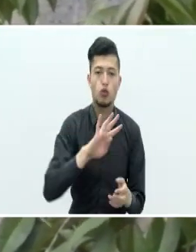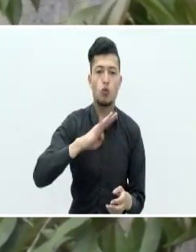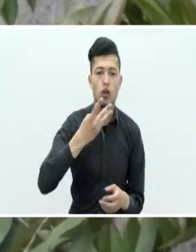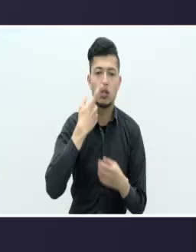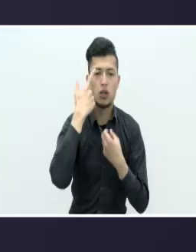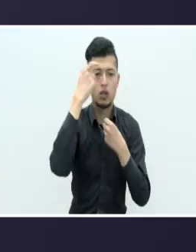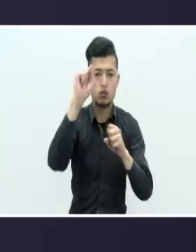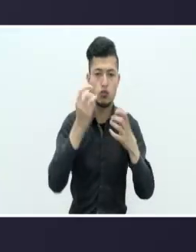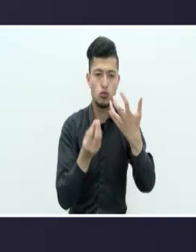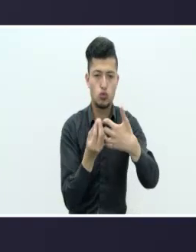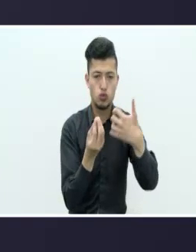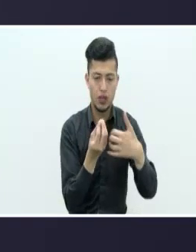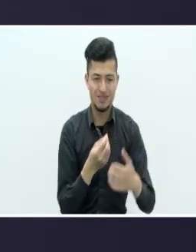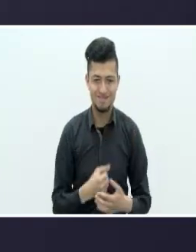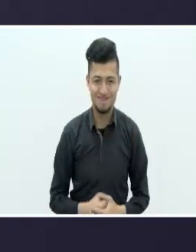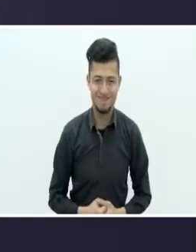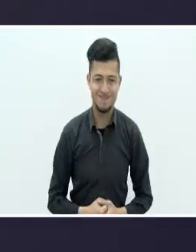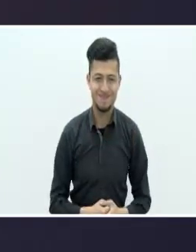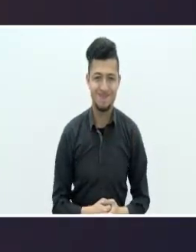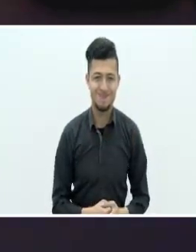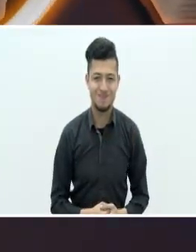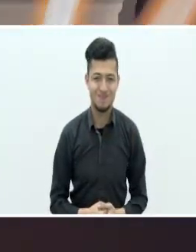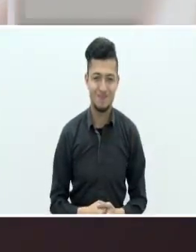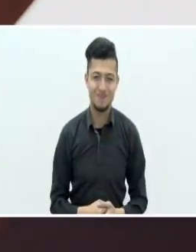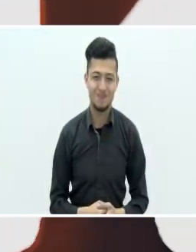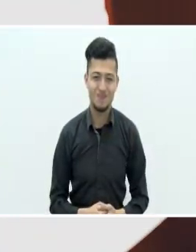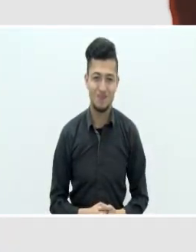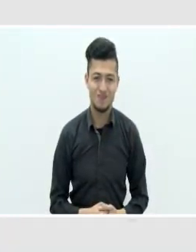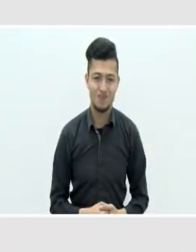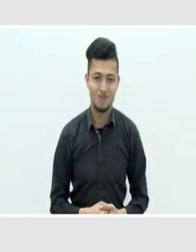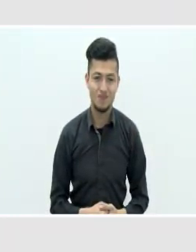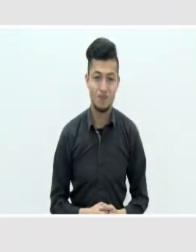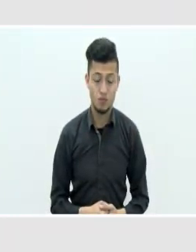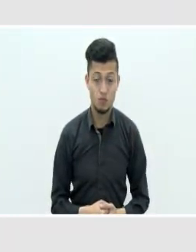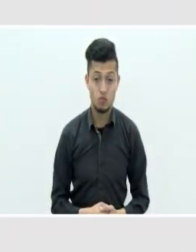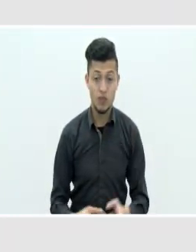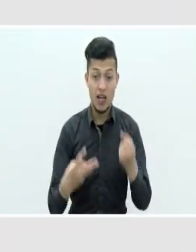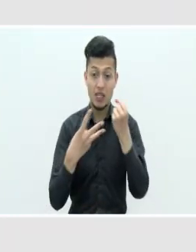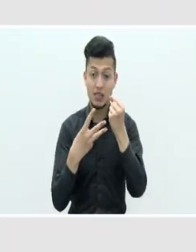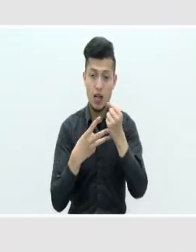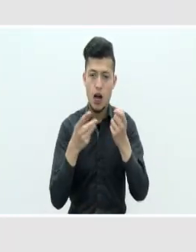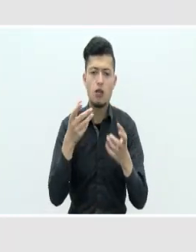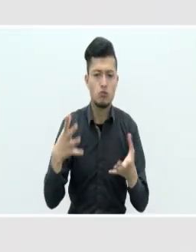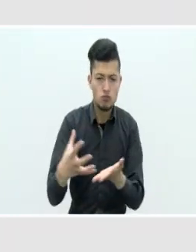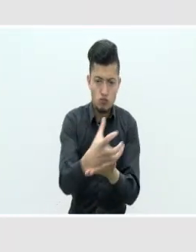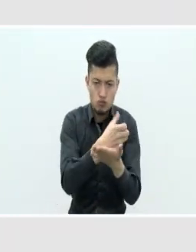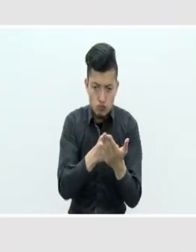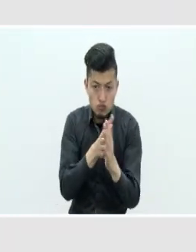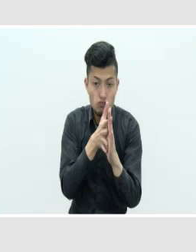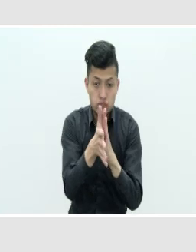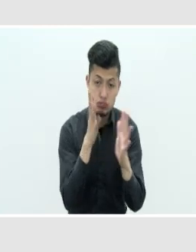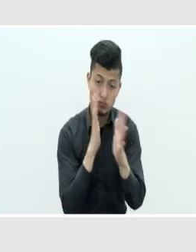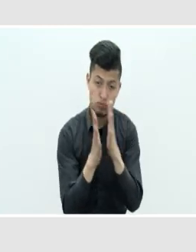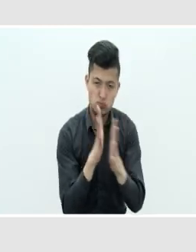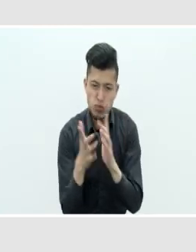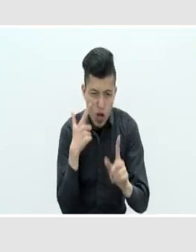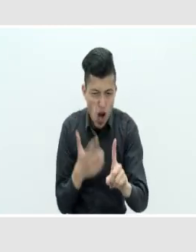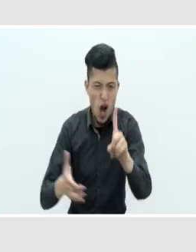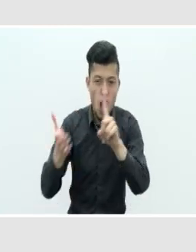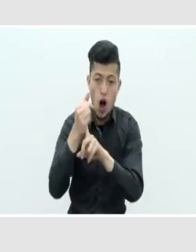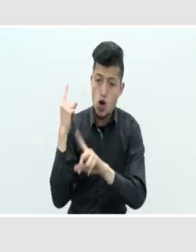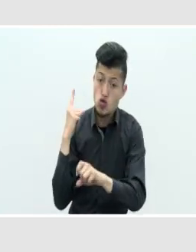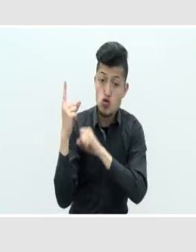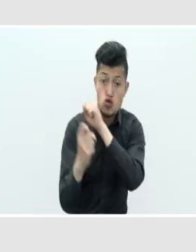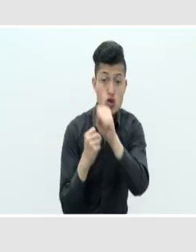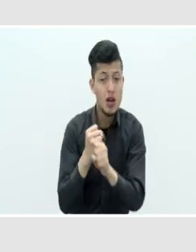industrial. El SENA al aire El SENA rinde cuentas y te invita a conocer sus logros en el último año. No te